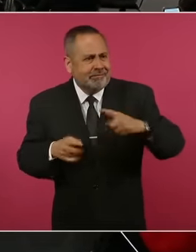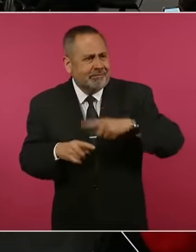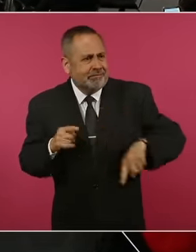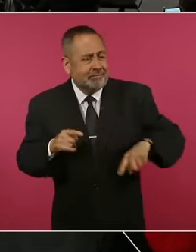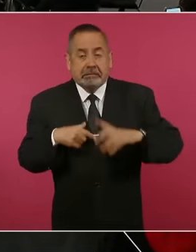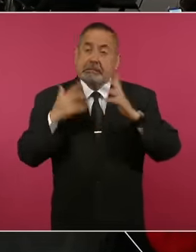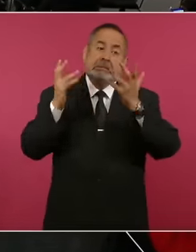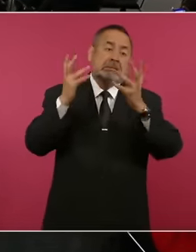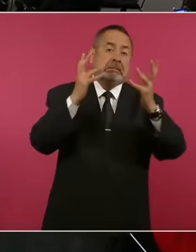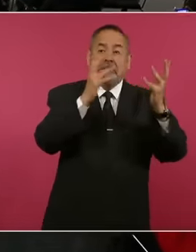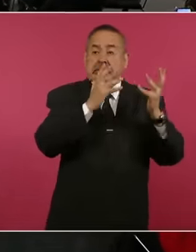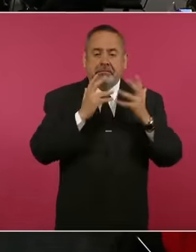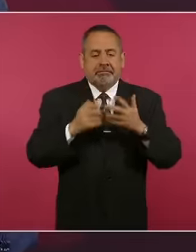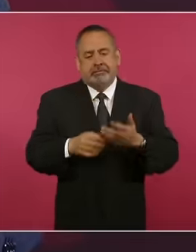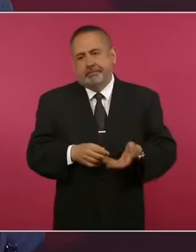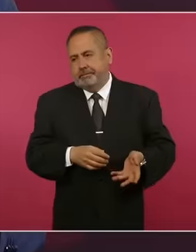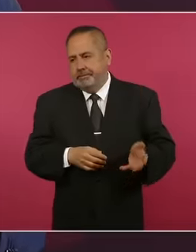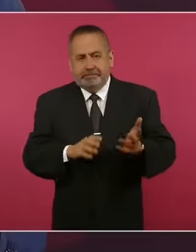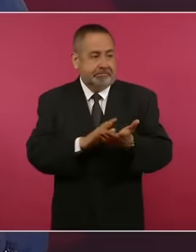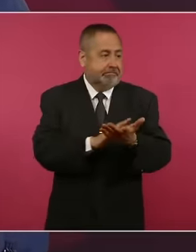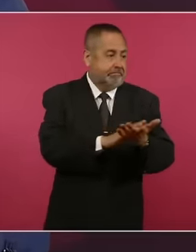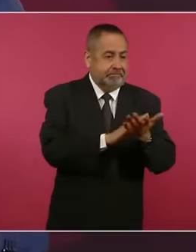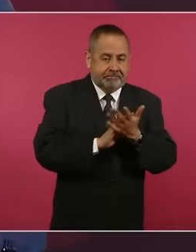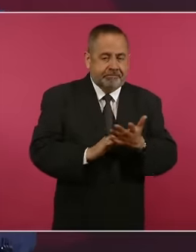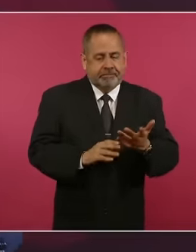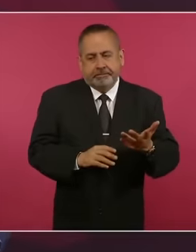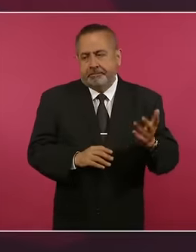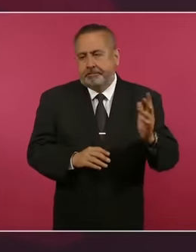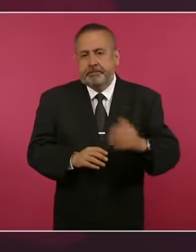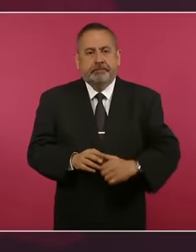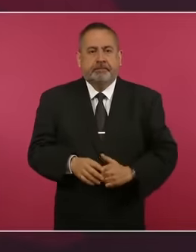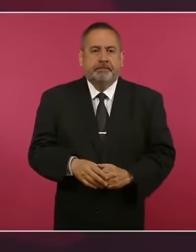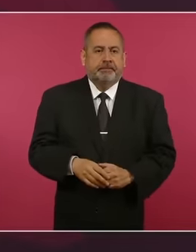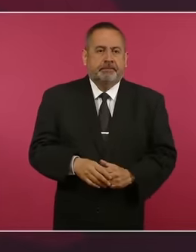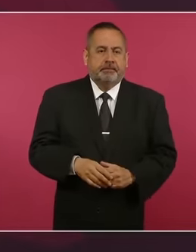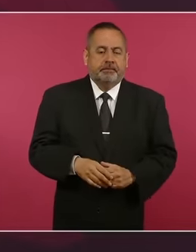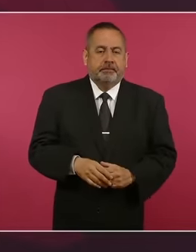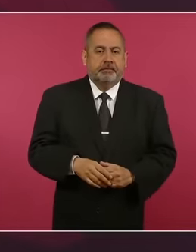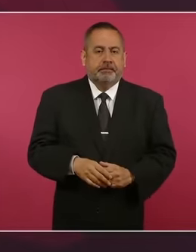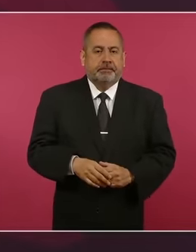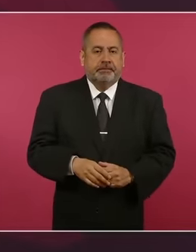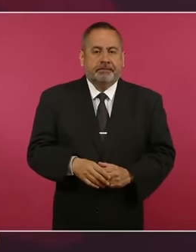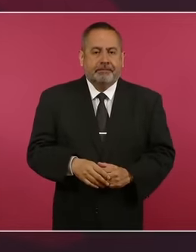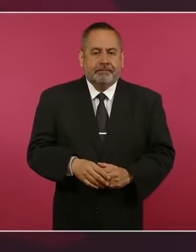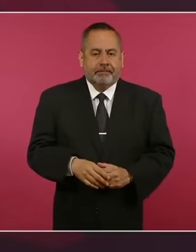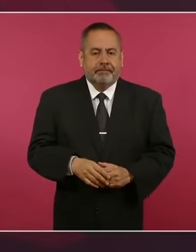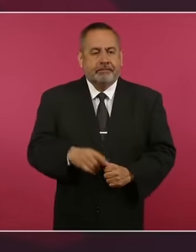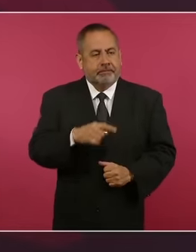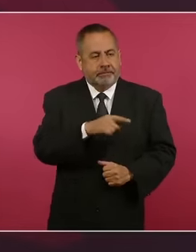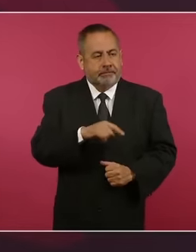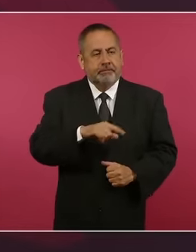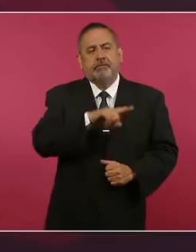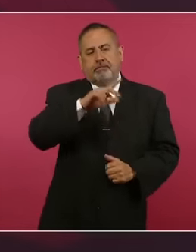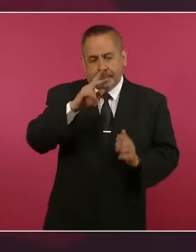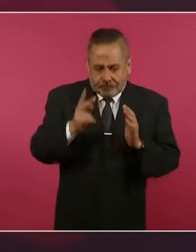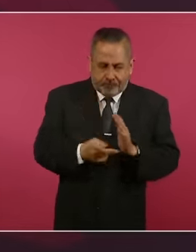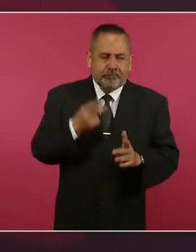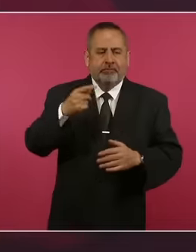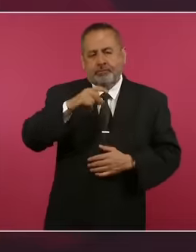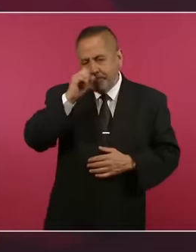Y todavía hay otro periodo